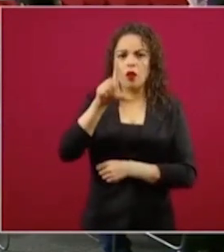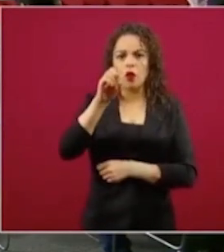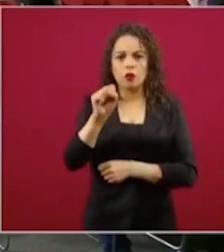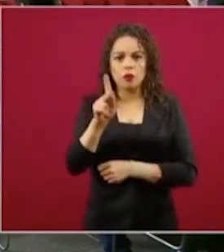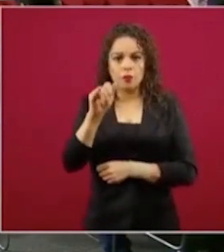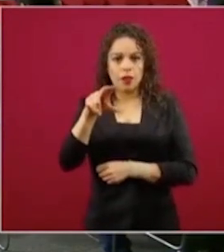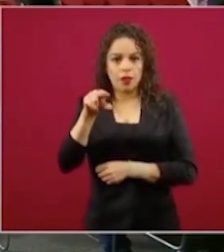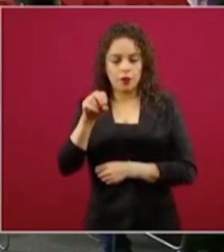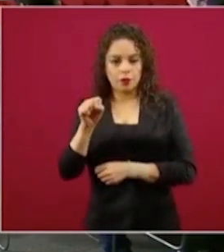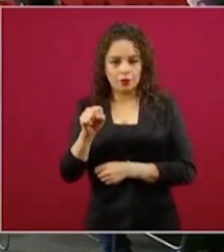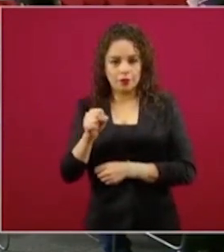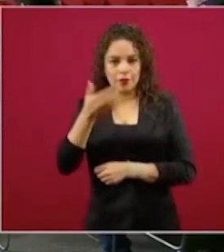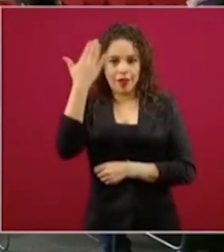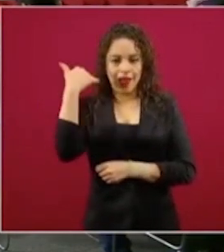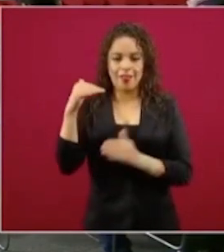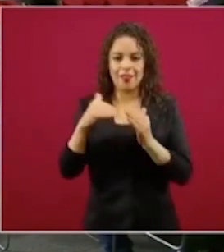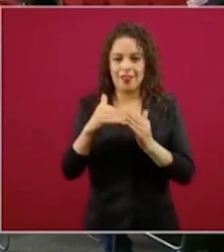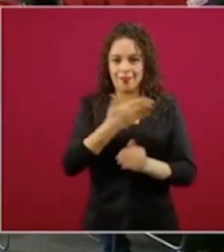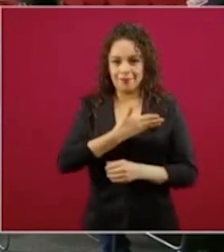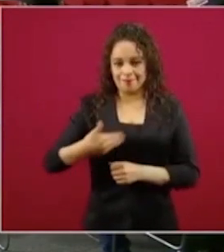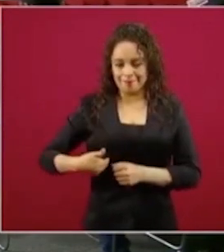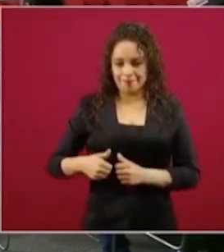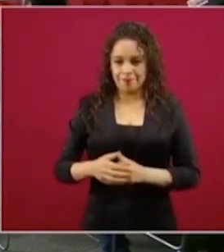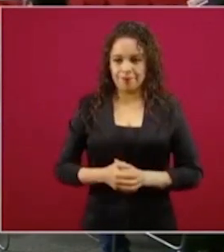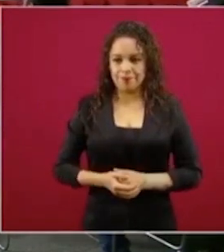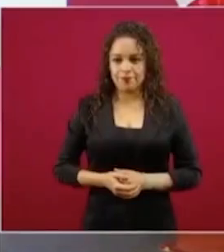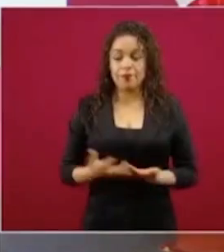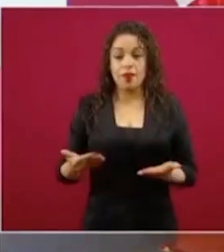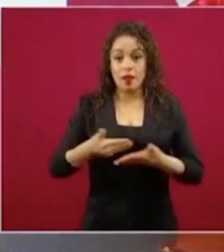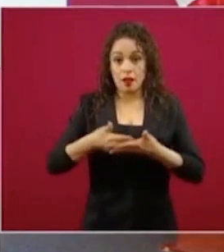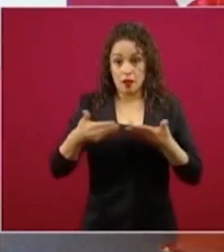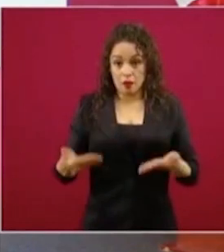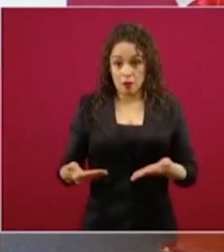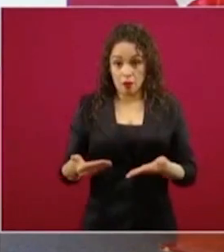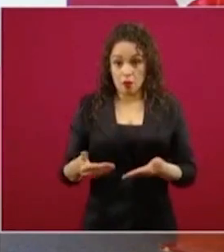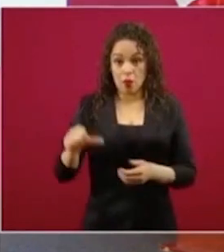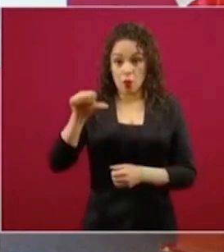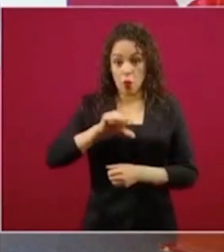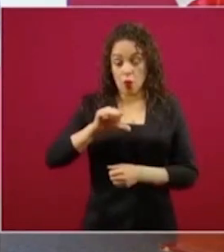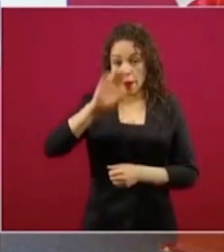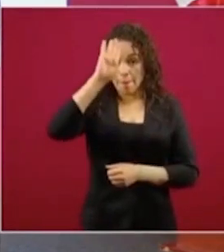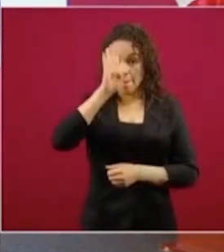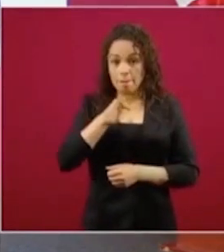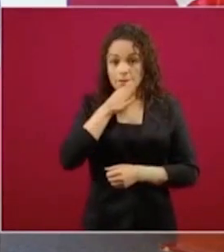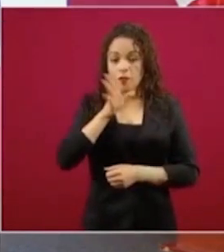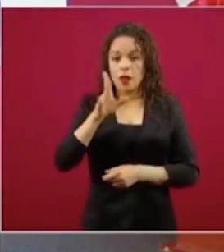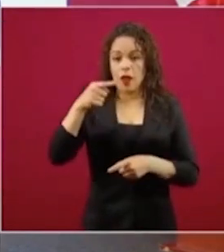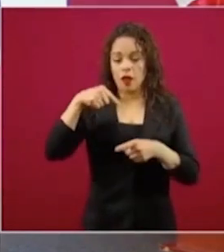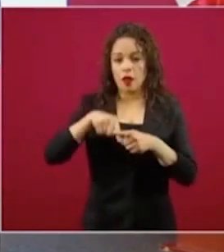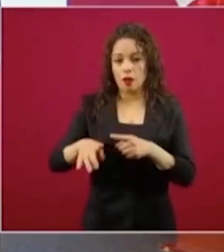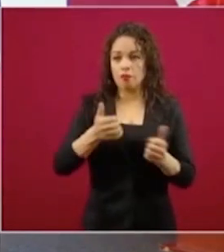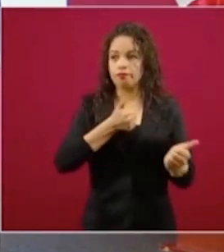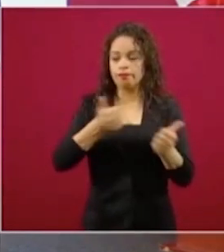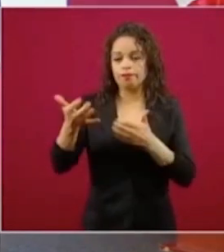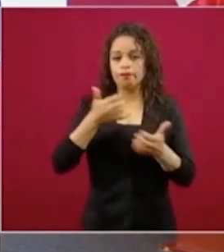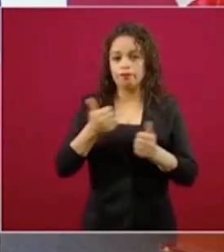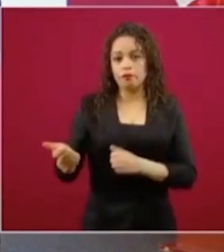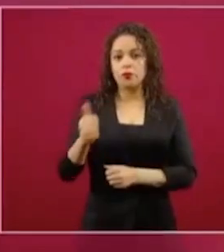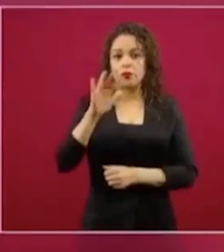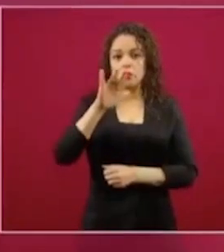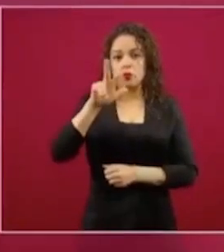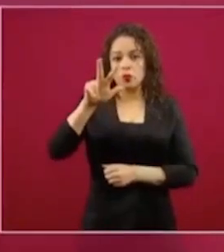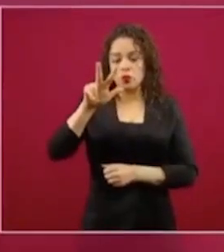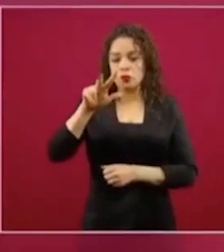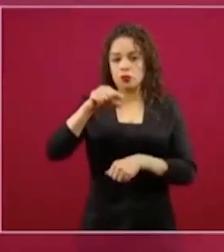empezar a recibir a nuestro personal a partir del día de hoy al mediodía. Hoy entran 58 médicos, médicas,